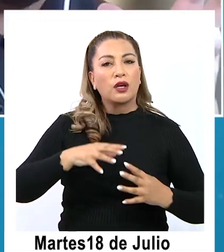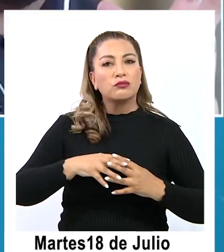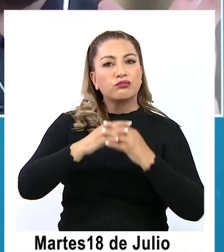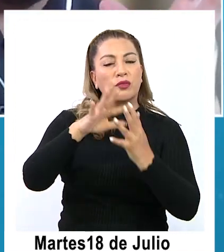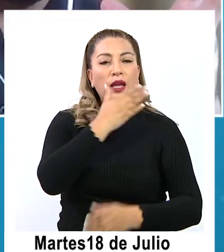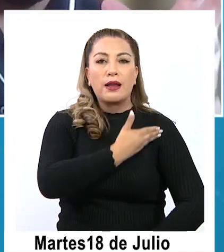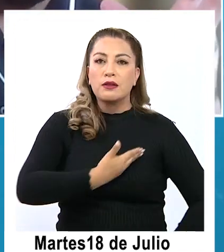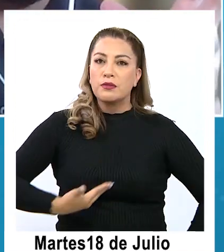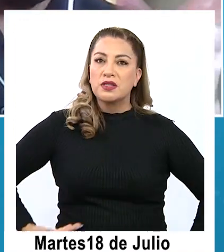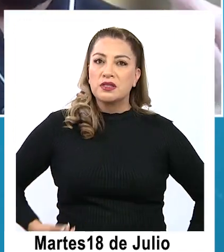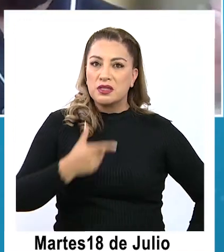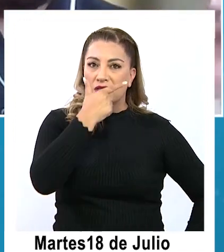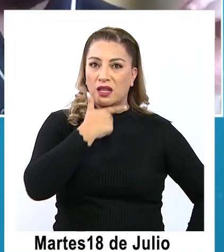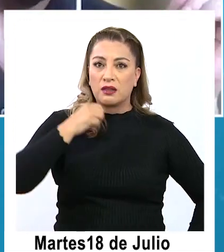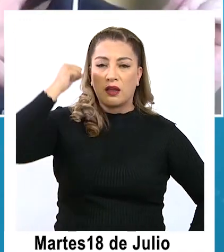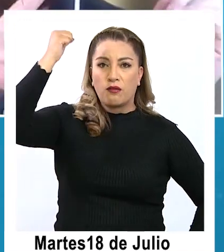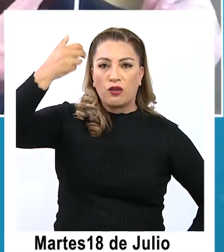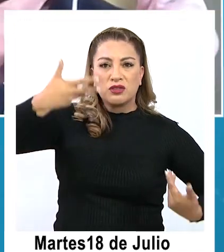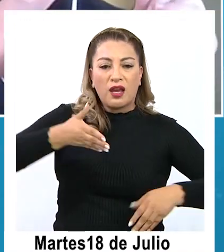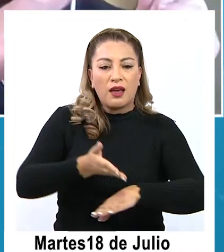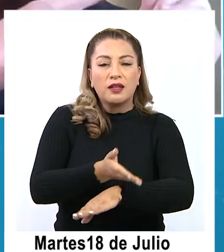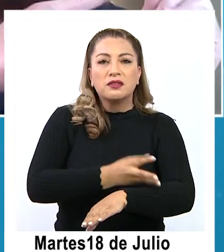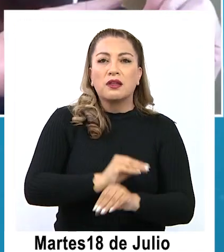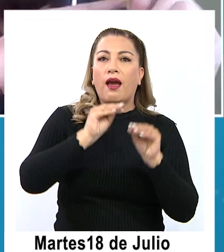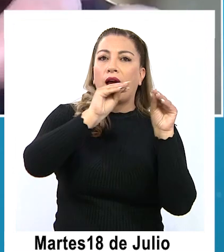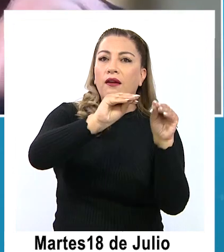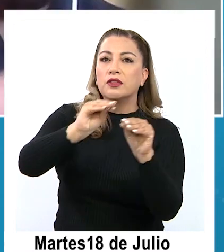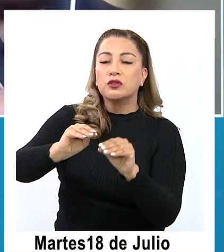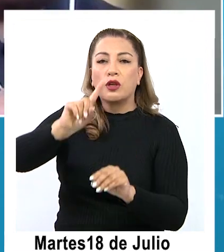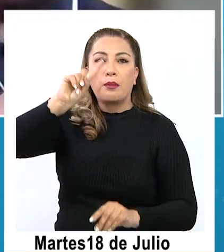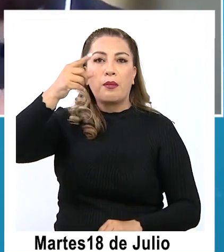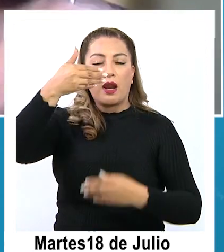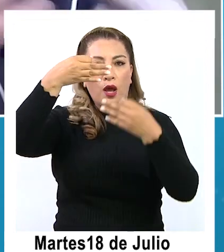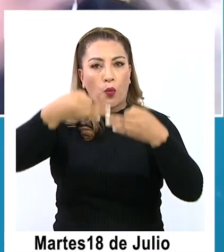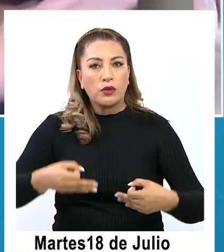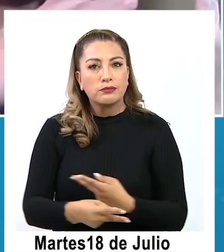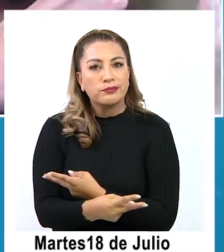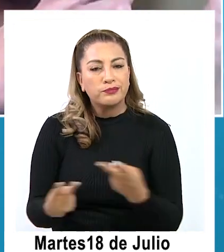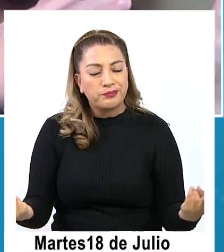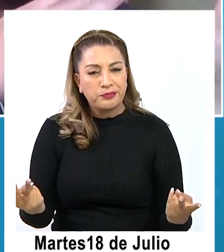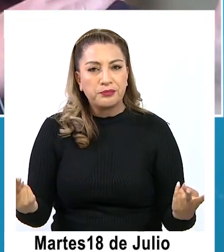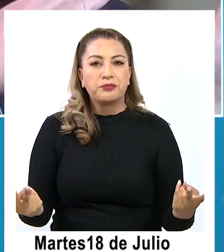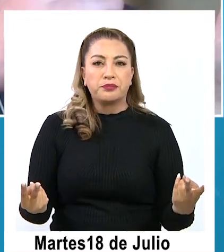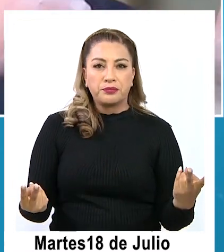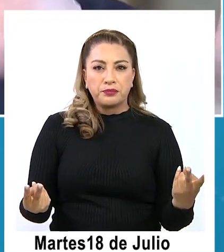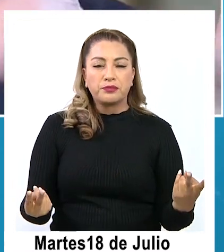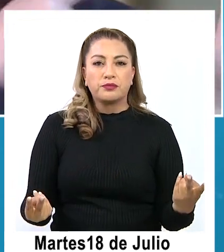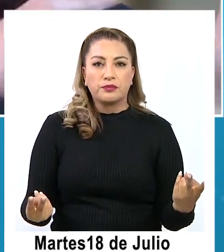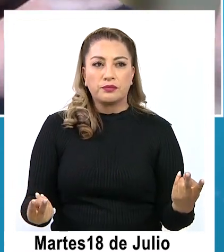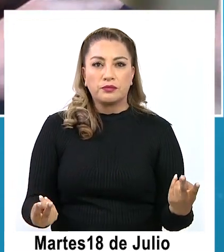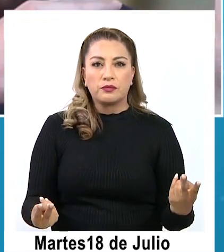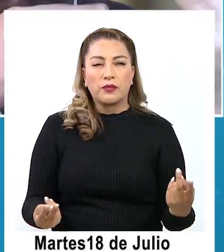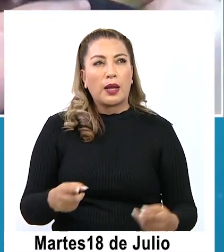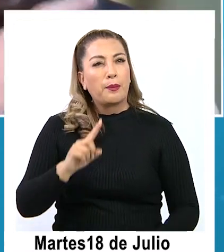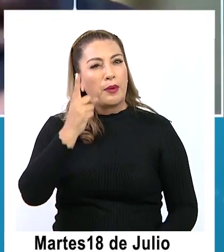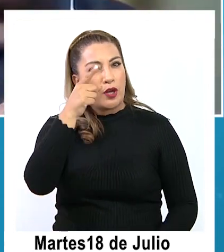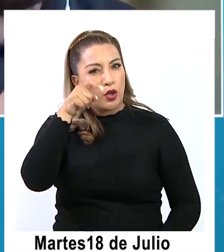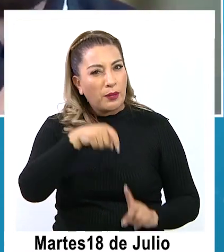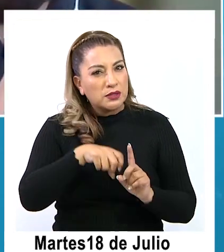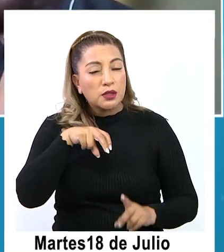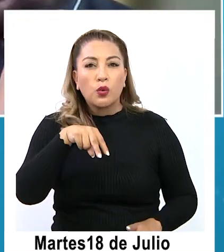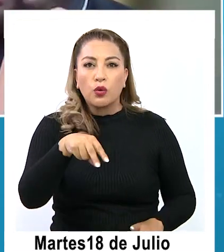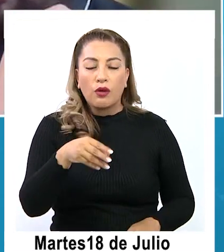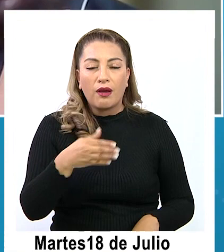el presidente Boric lo anunció en su primera cuenta pública, digamos, como en su el perdón, en el uno de junio,